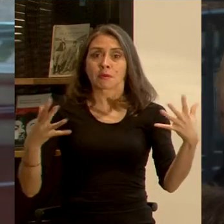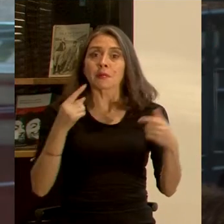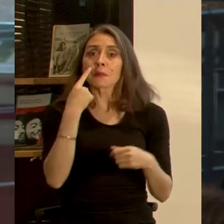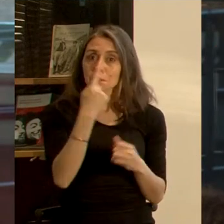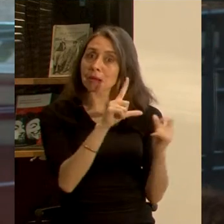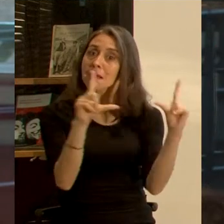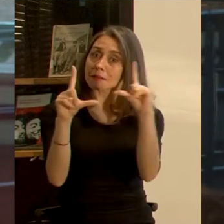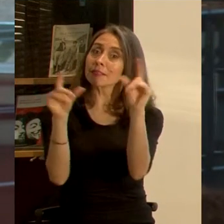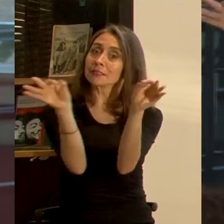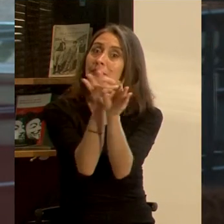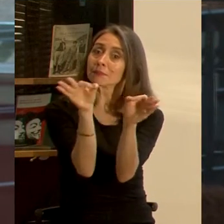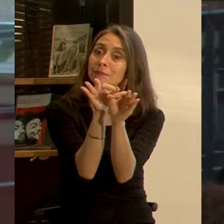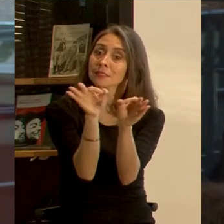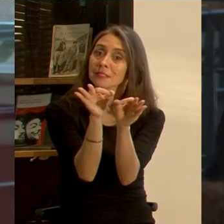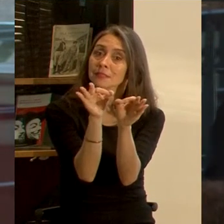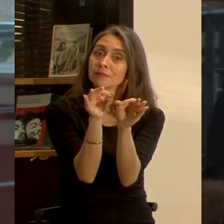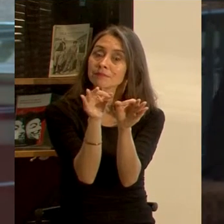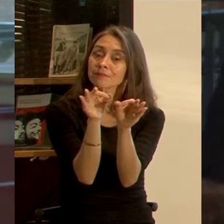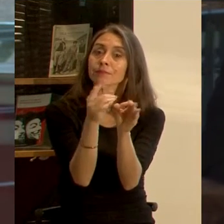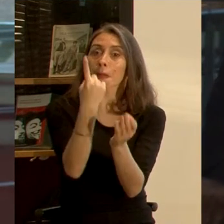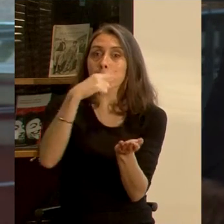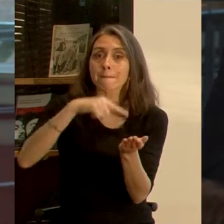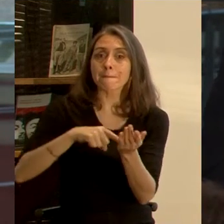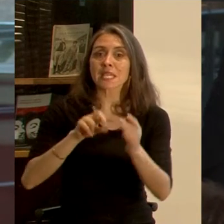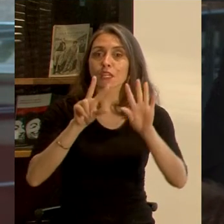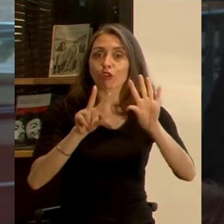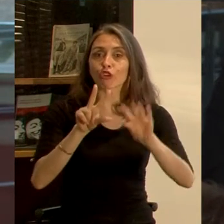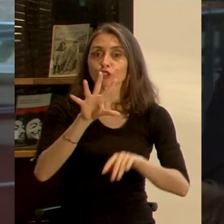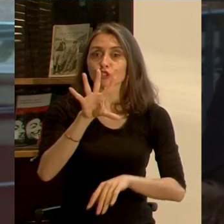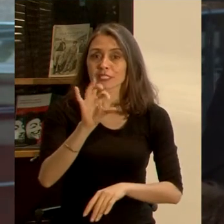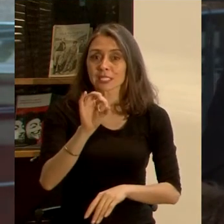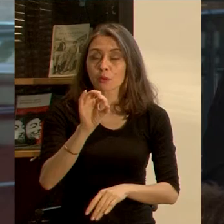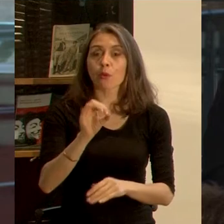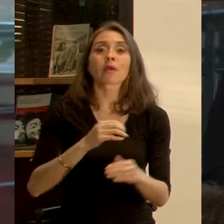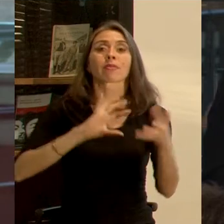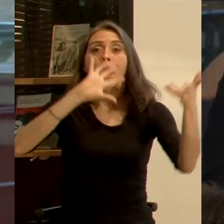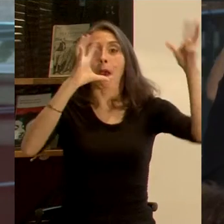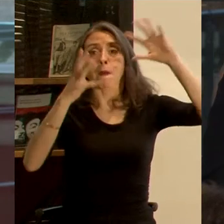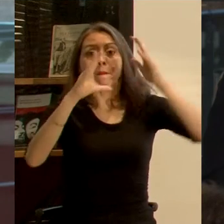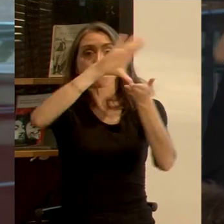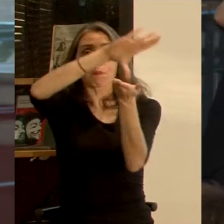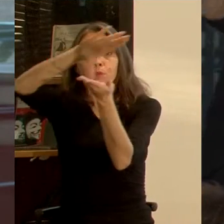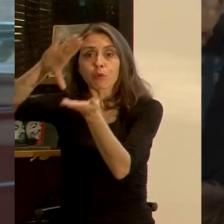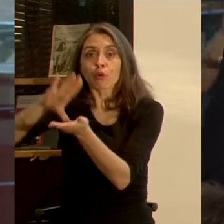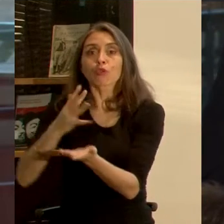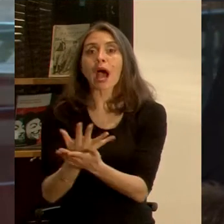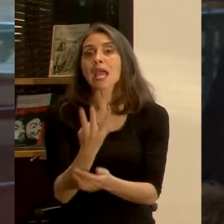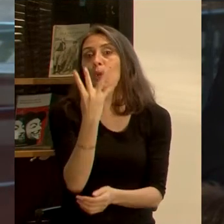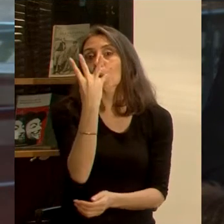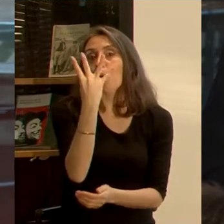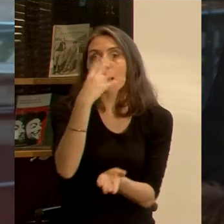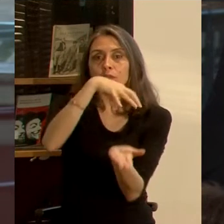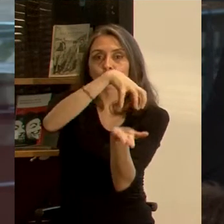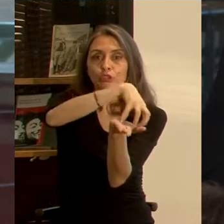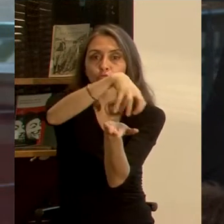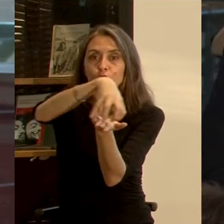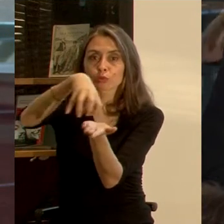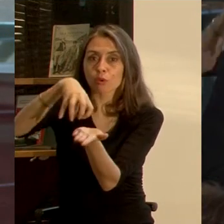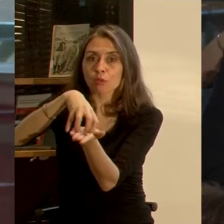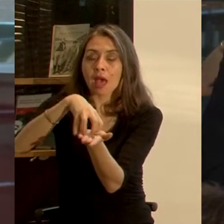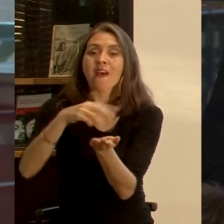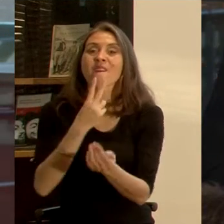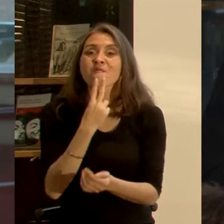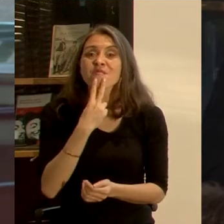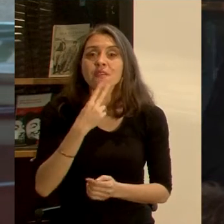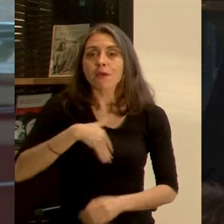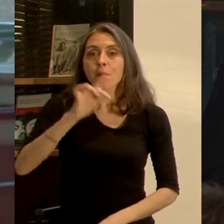graficarlo, se puede mencionar que en 1850 había en el mundo cuatro ciudades de más de un